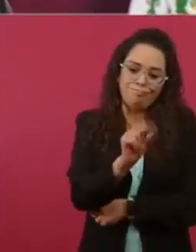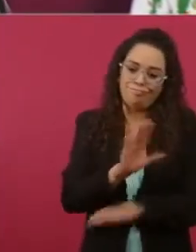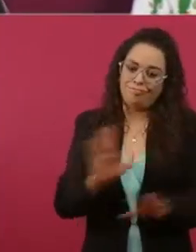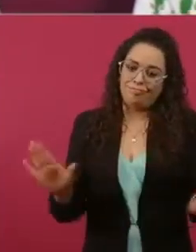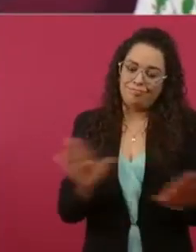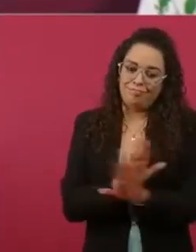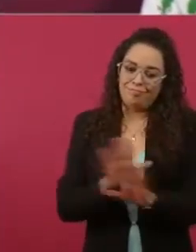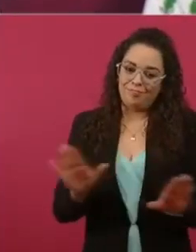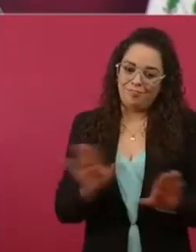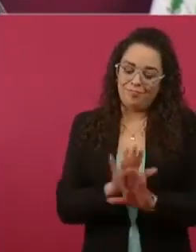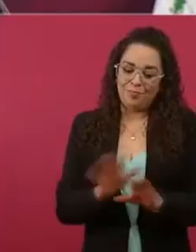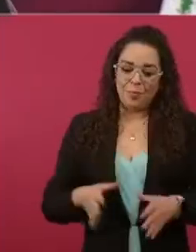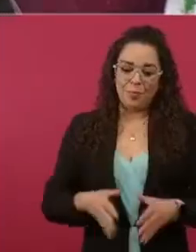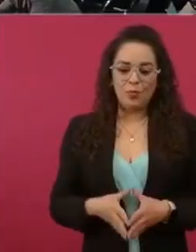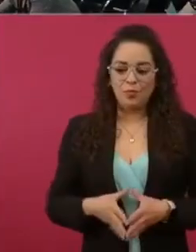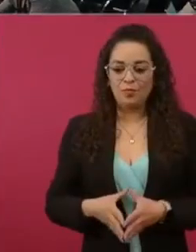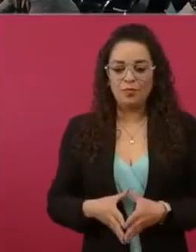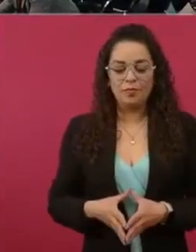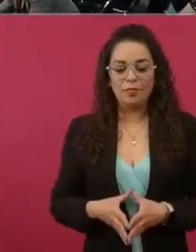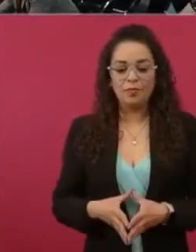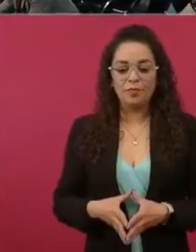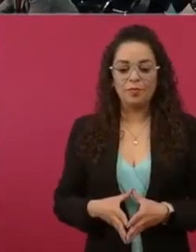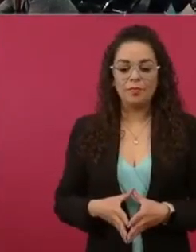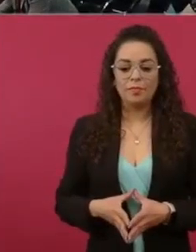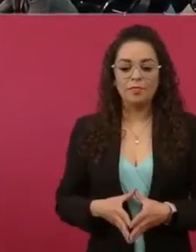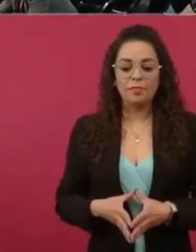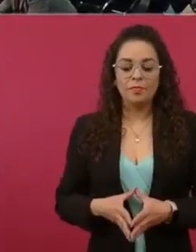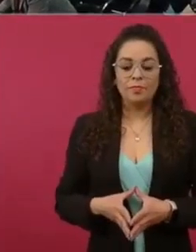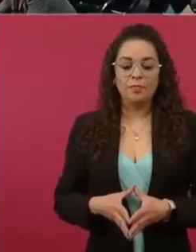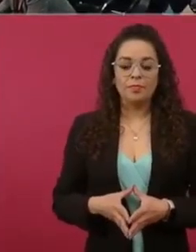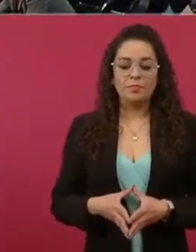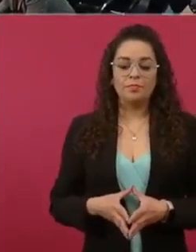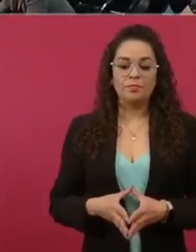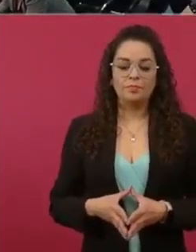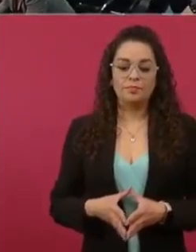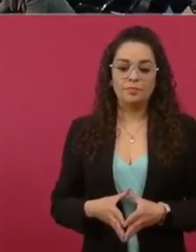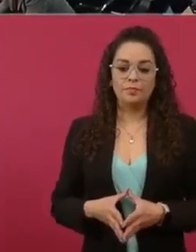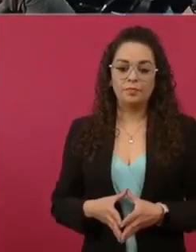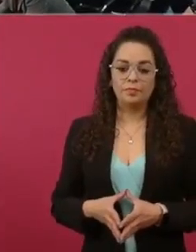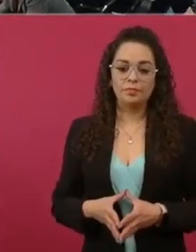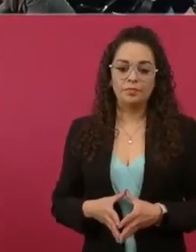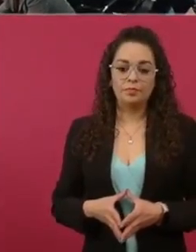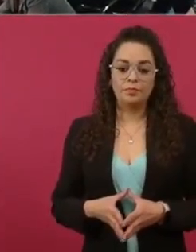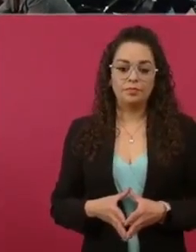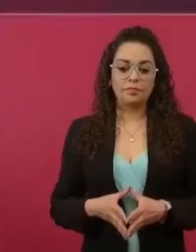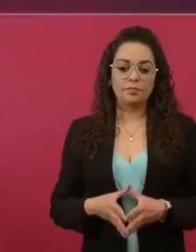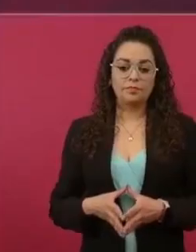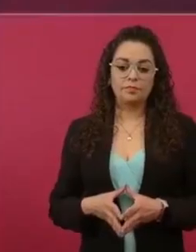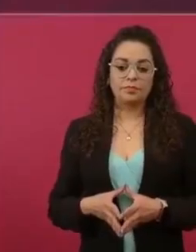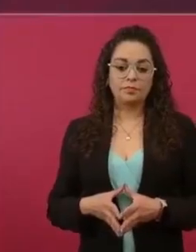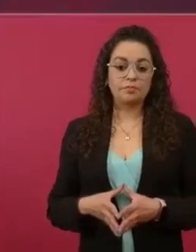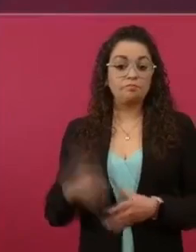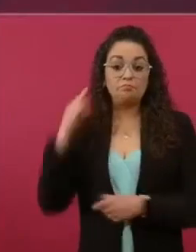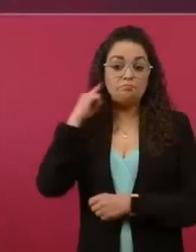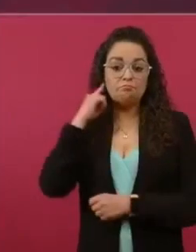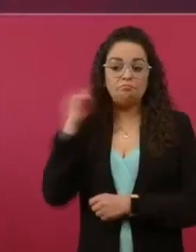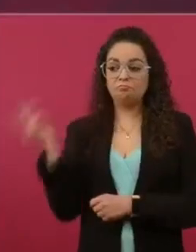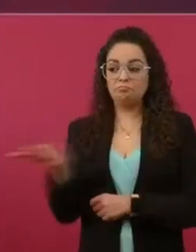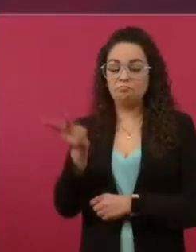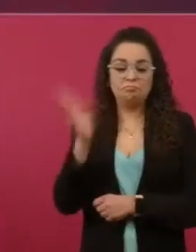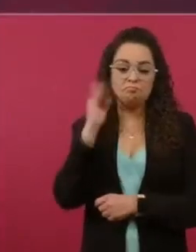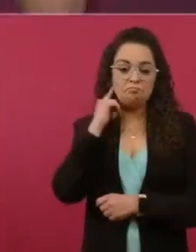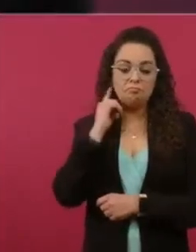el lunes no va a estar aquí. Sí, sí, sí, además, sí. Y sí vienen